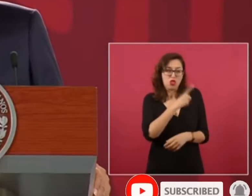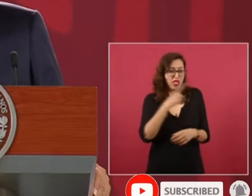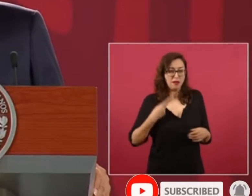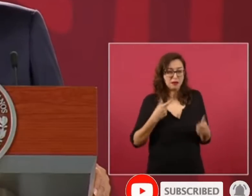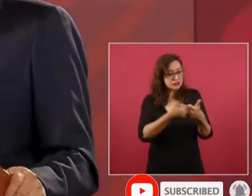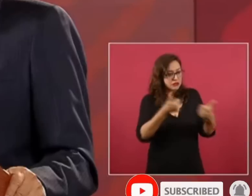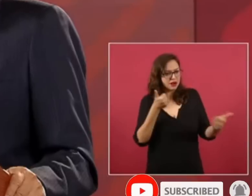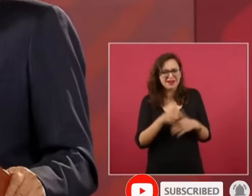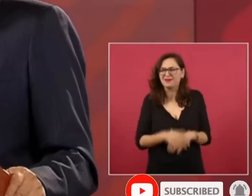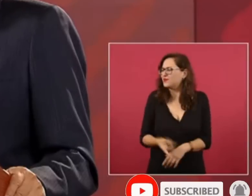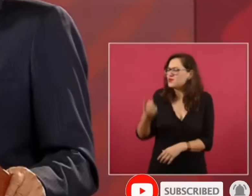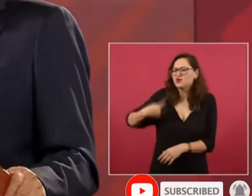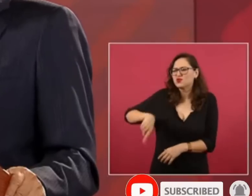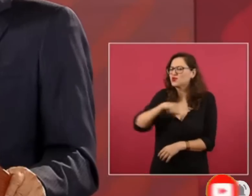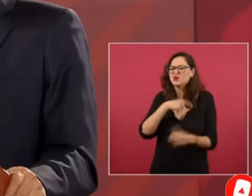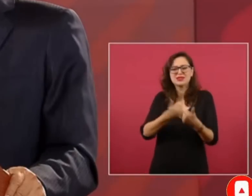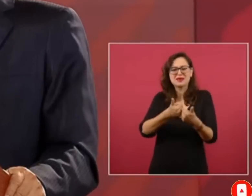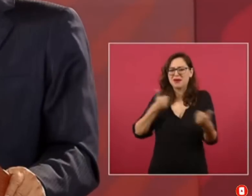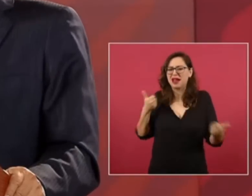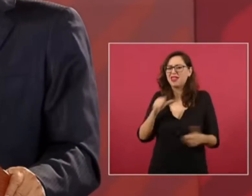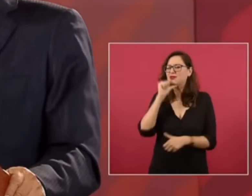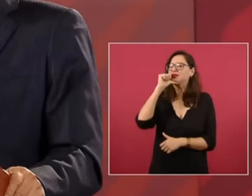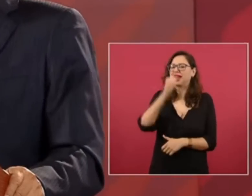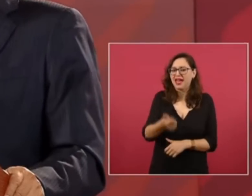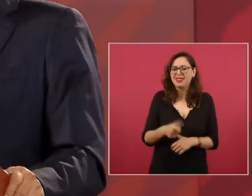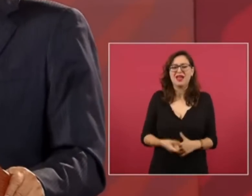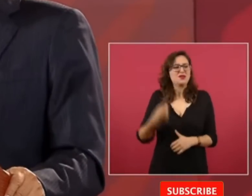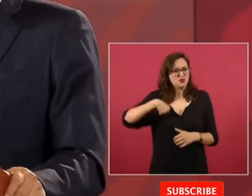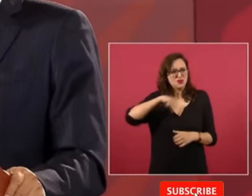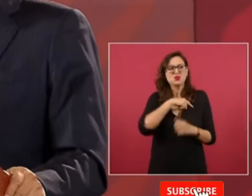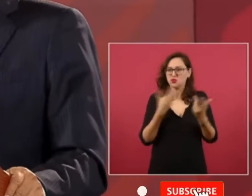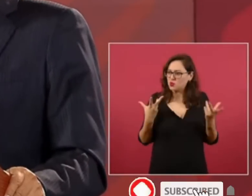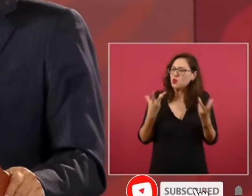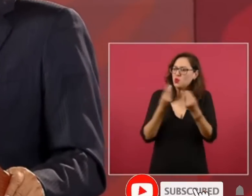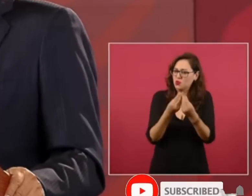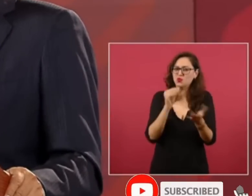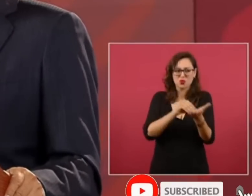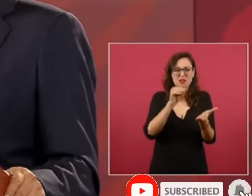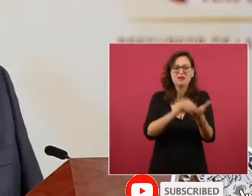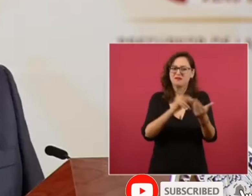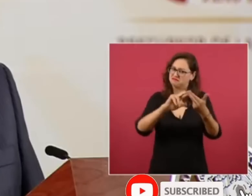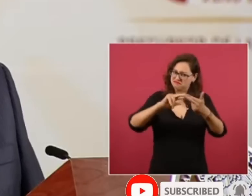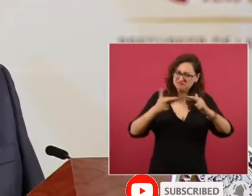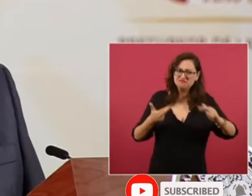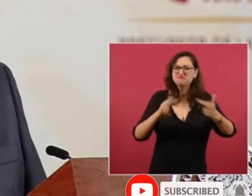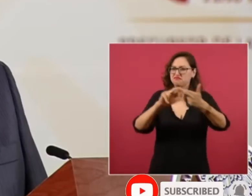todas las iglesias esto lo estoy viendo ahora porque